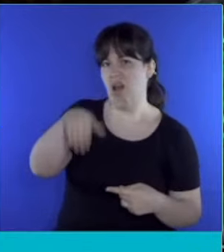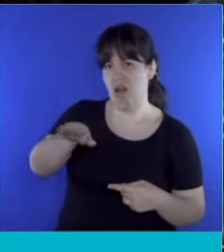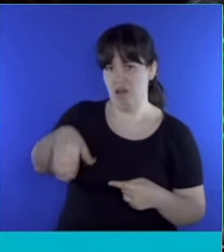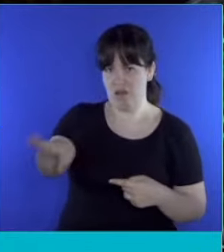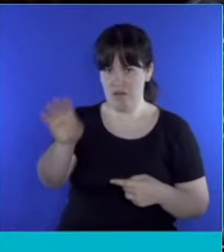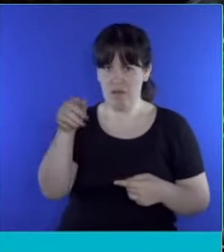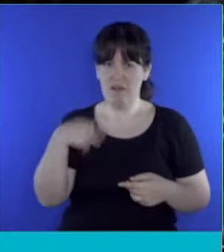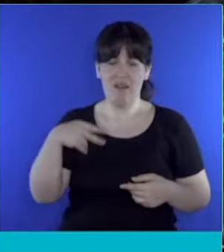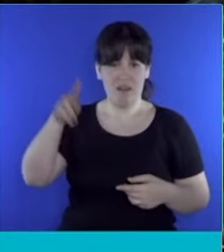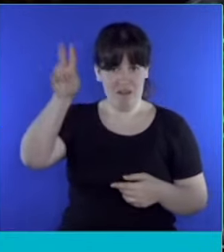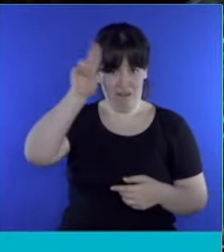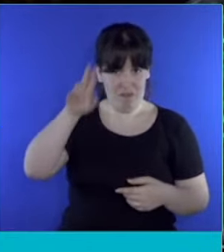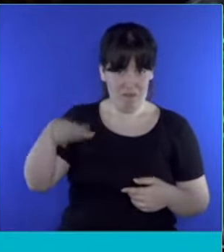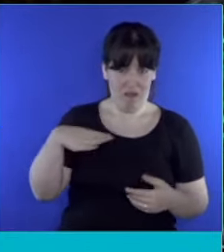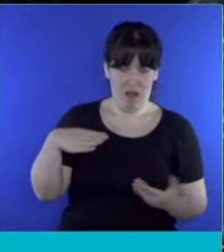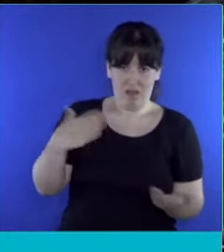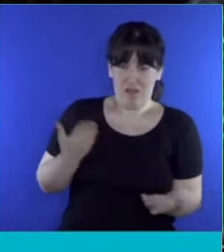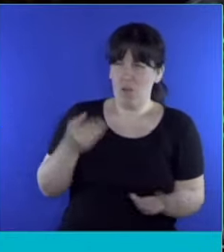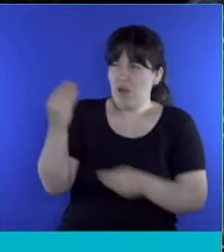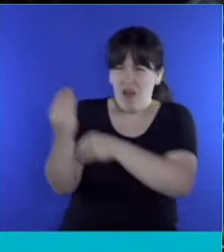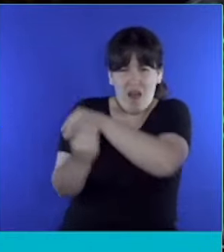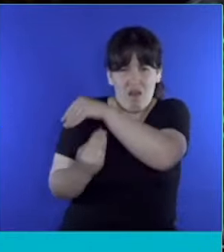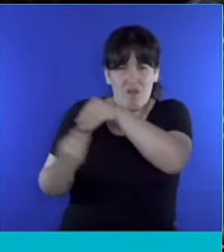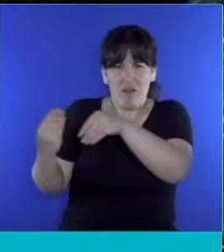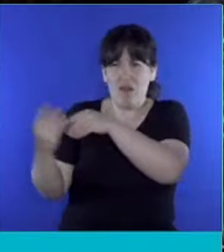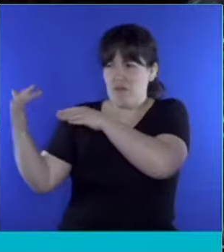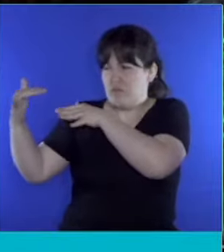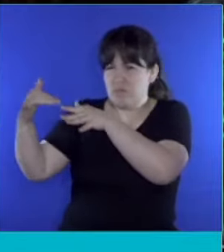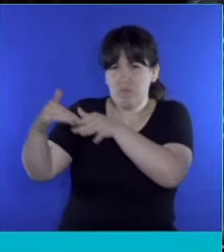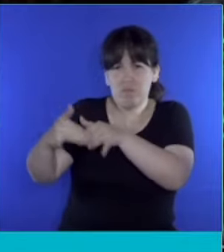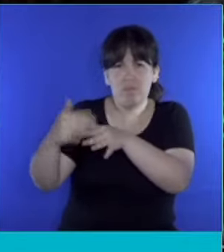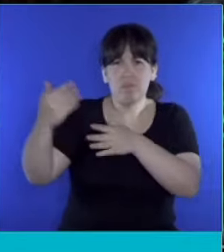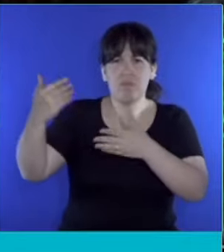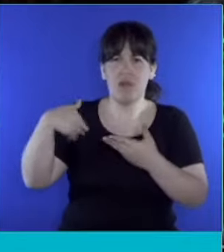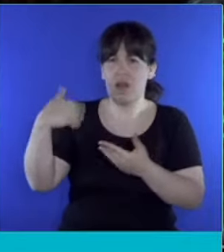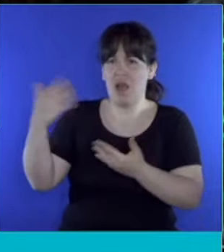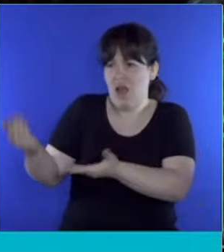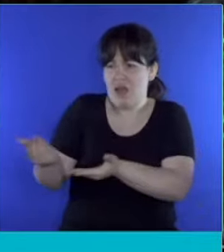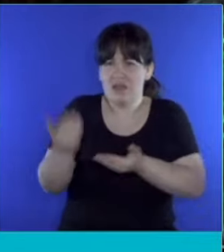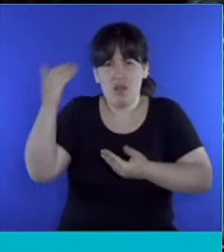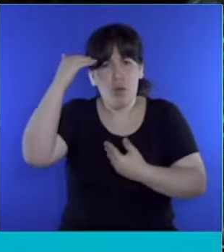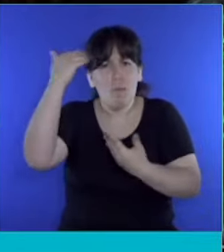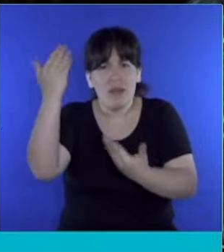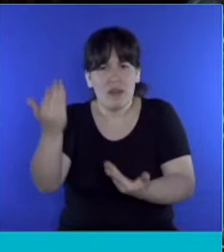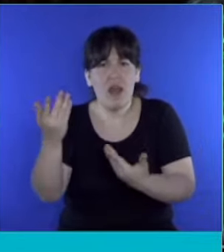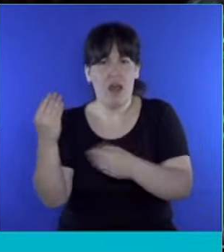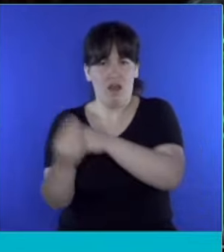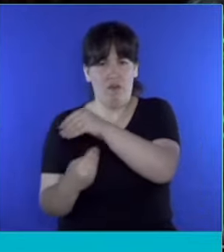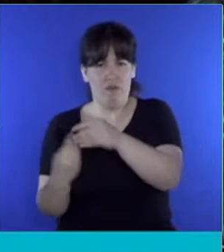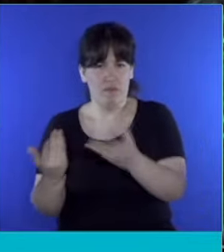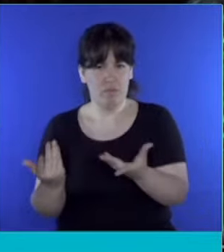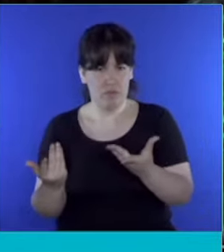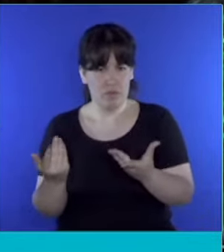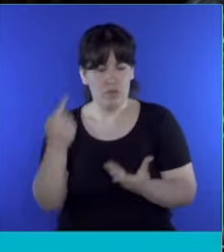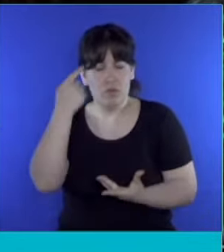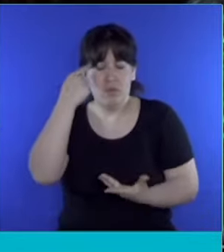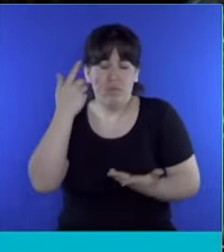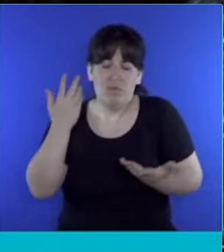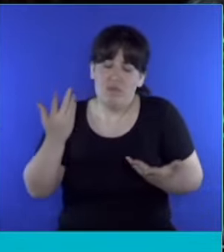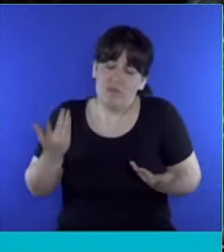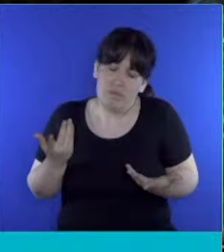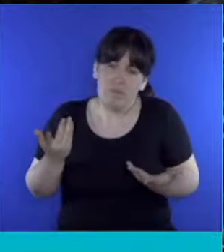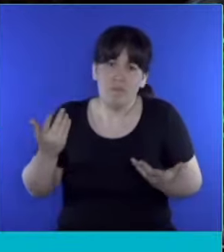de falta de respeto, en este caso ha sido una familia que había concurrido a recibir un homenaje. Yo creo que se puede manifestar